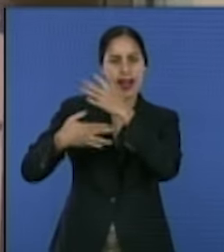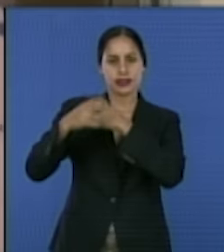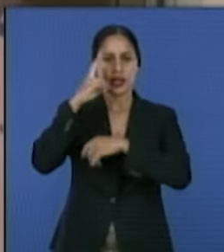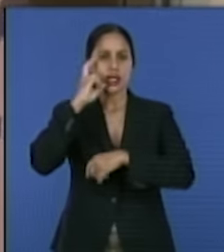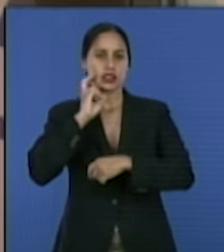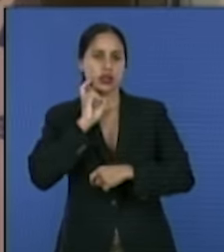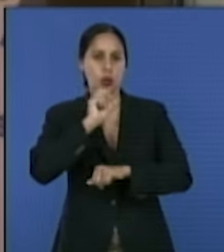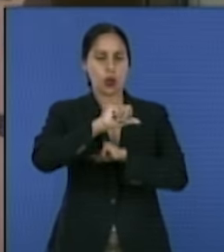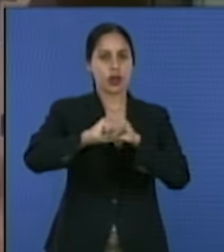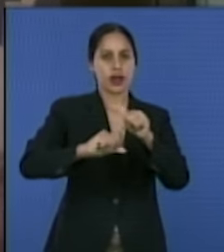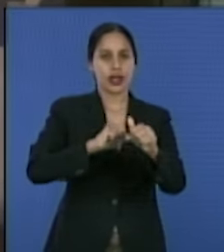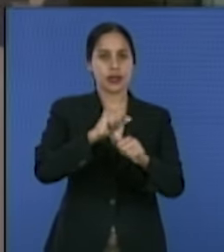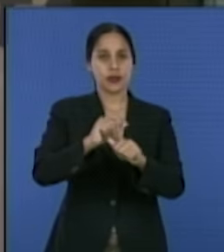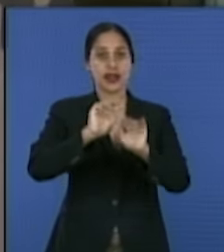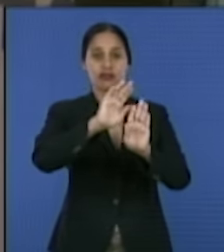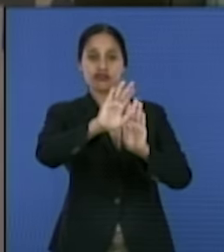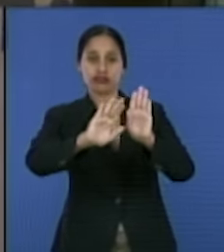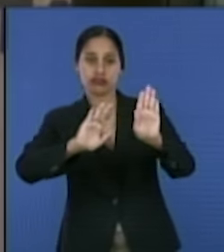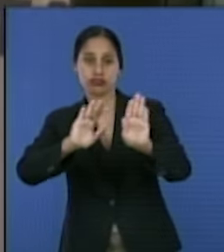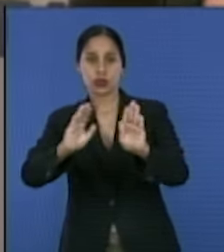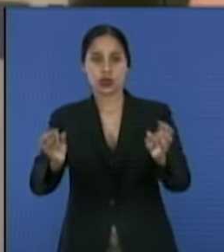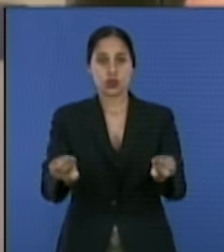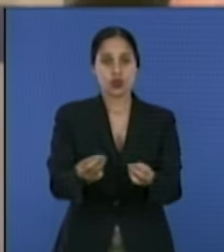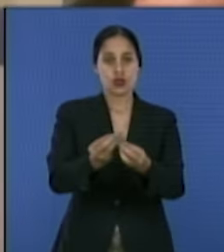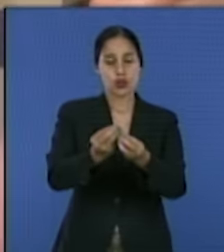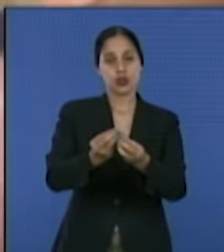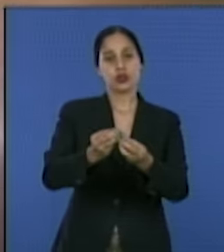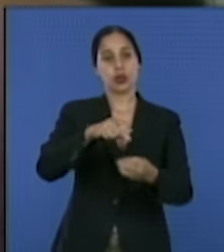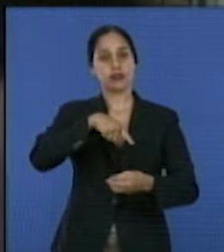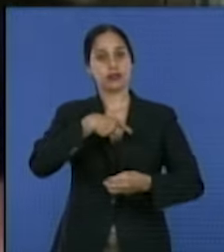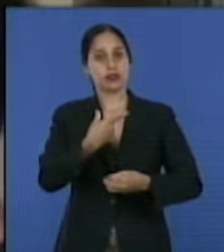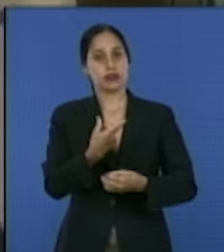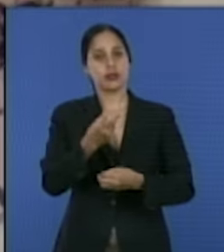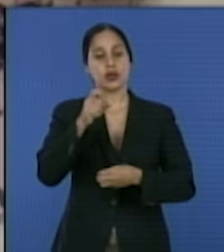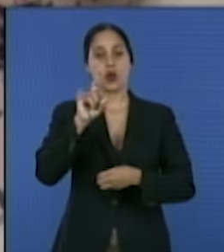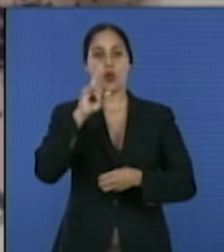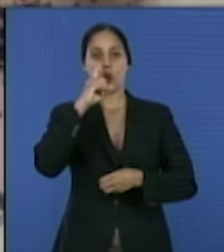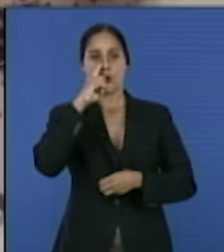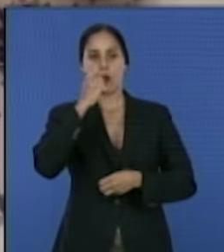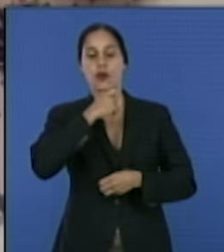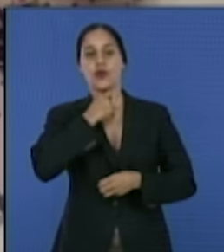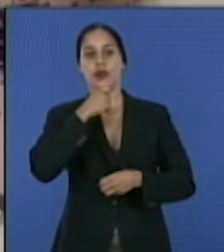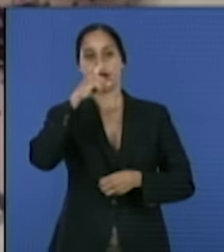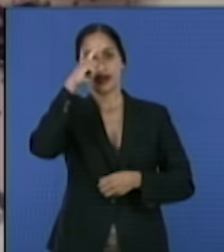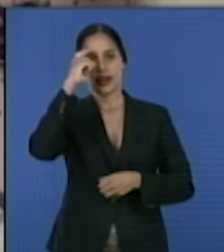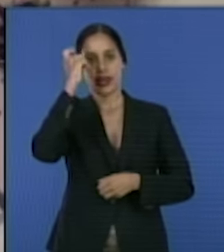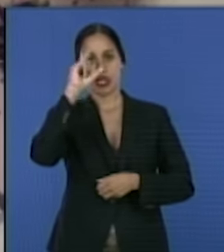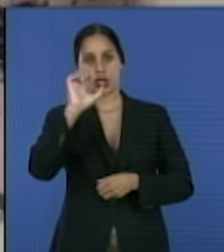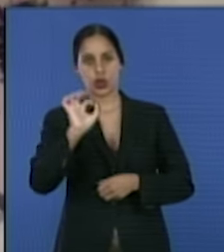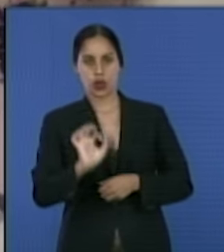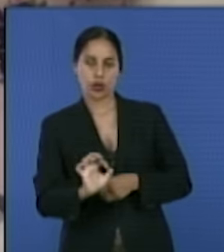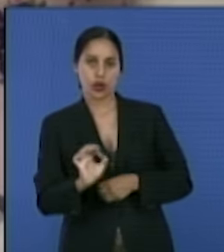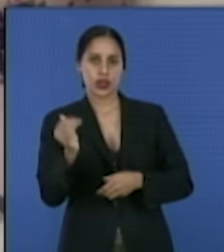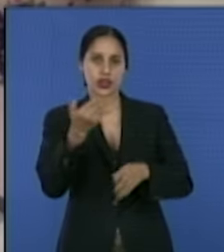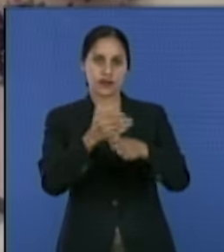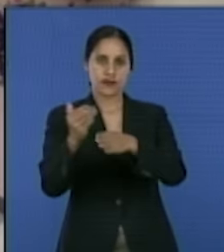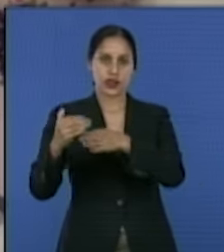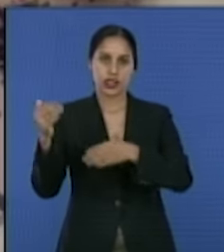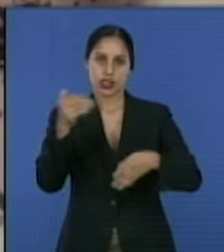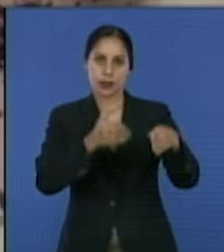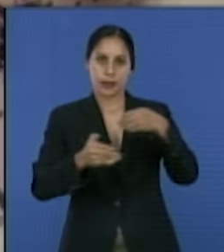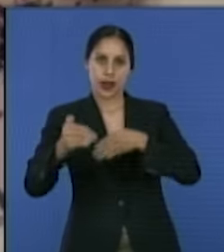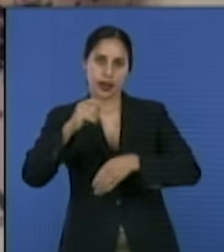Caribe. Esta muestra colectiva, auspiciada por la Oficina Regional del UNESCO en Cuba, reúne a cerca de una veintena de artistas